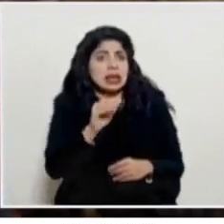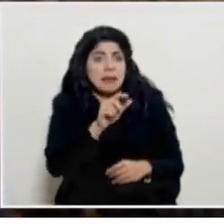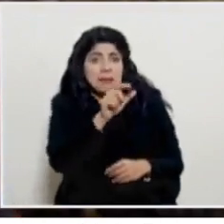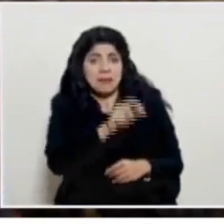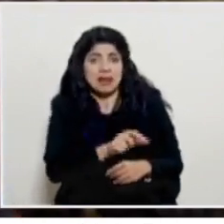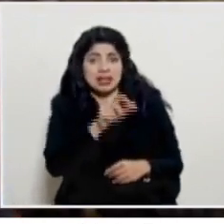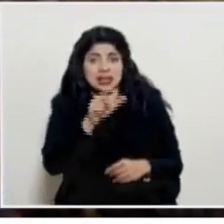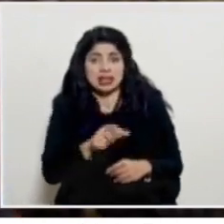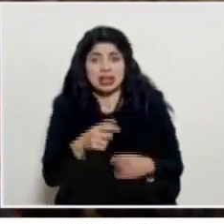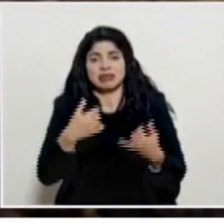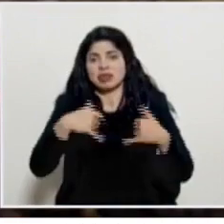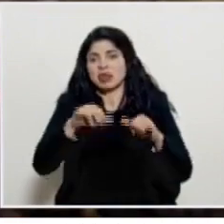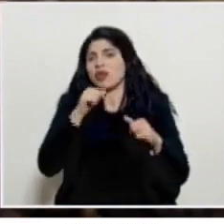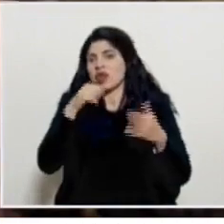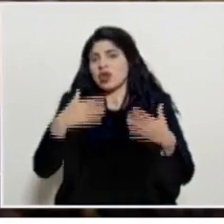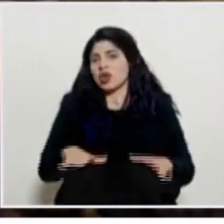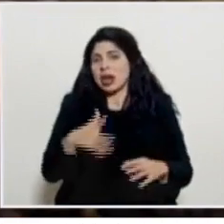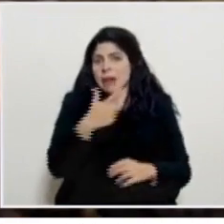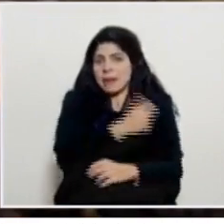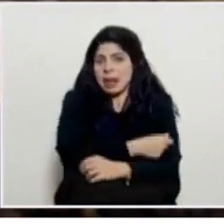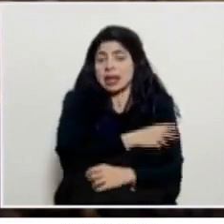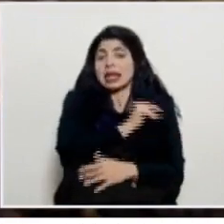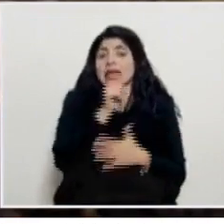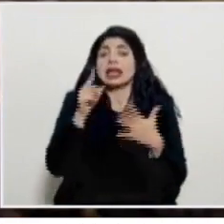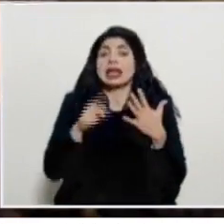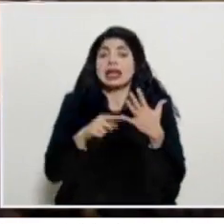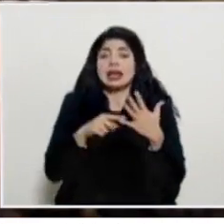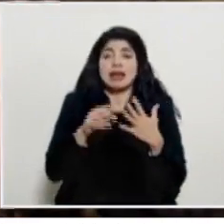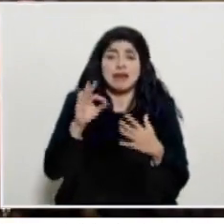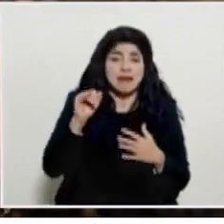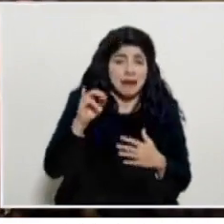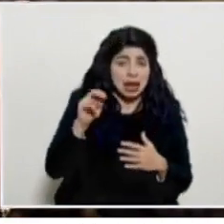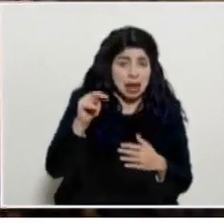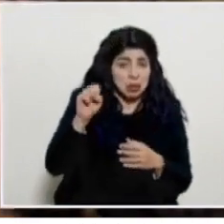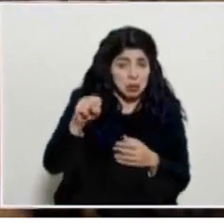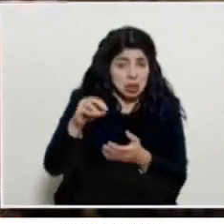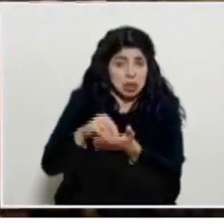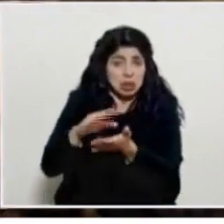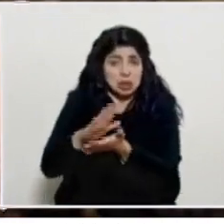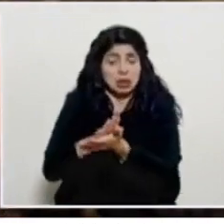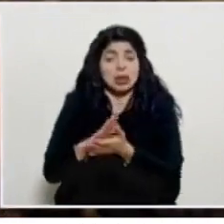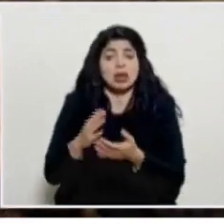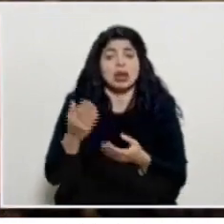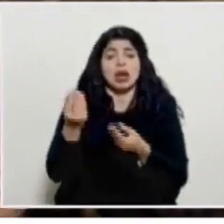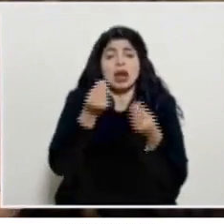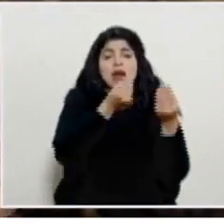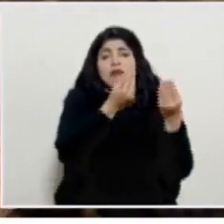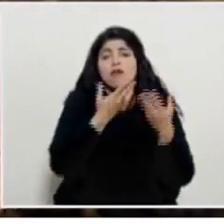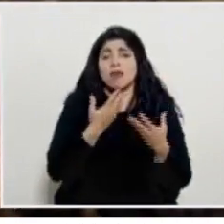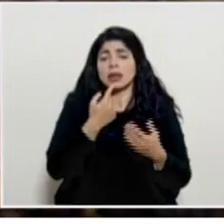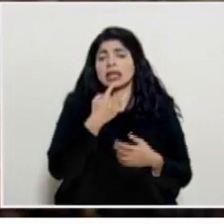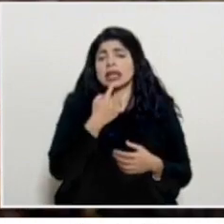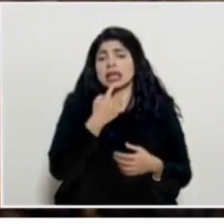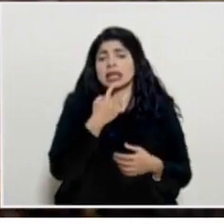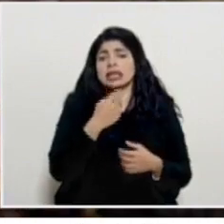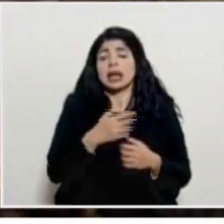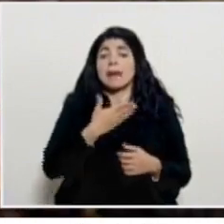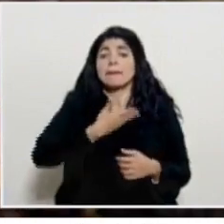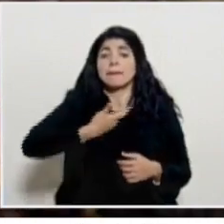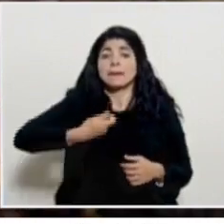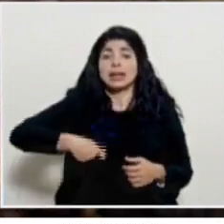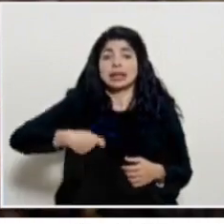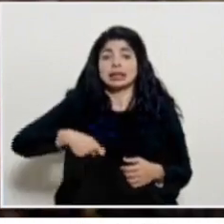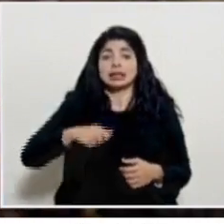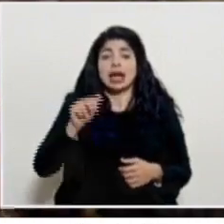que siguen negándose a vacunarse y Fabi no sé si me podrían nada más anotar ahí nos llegó alguna información de que el presidente